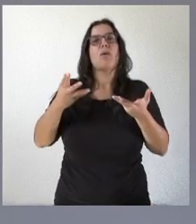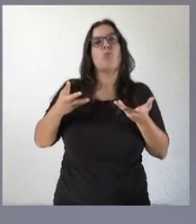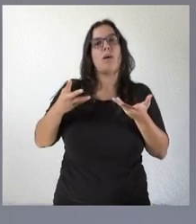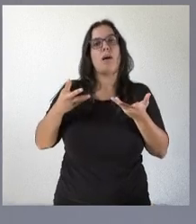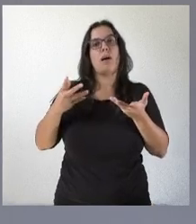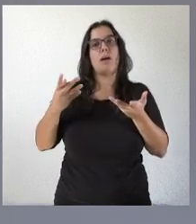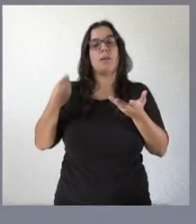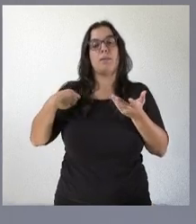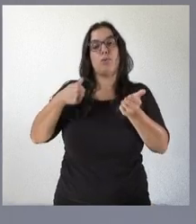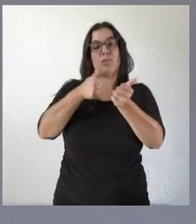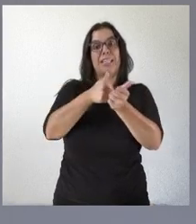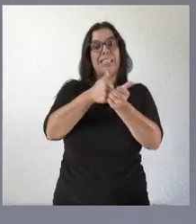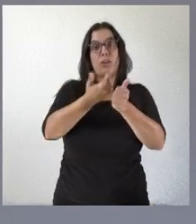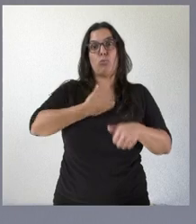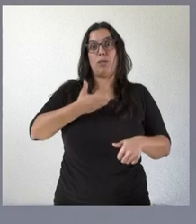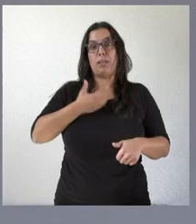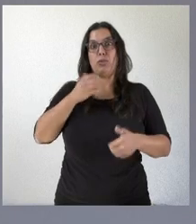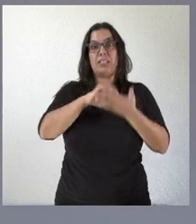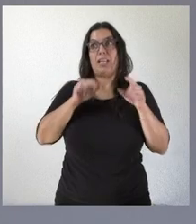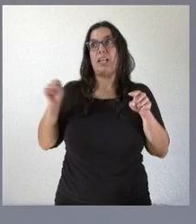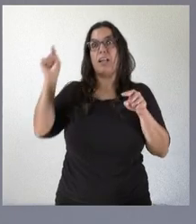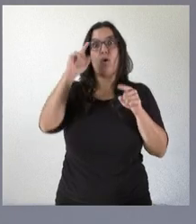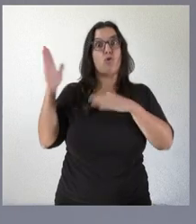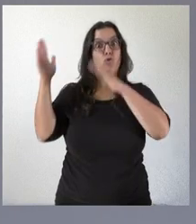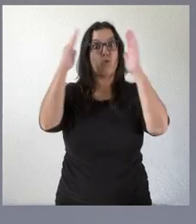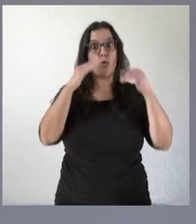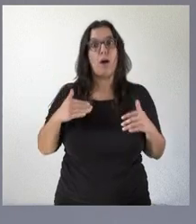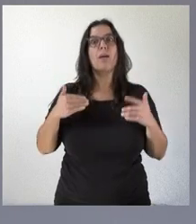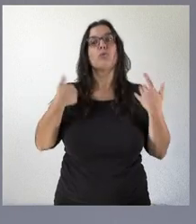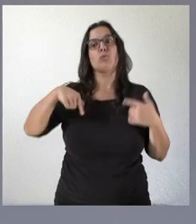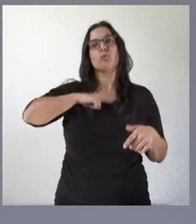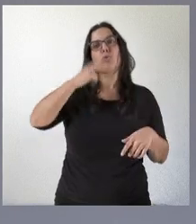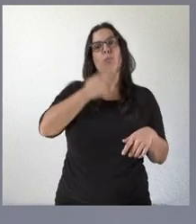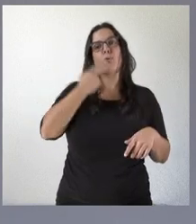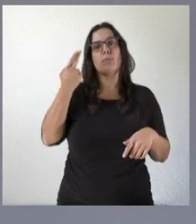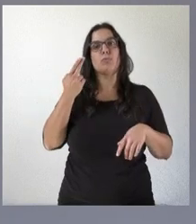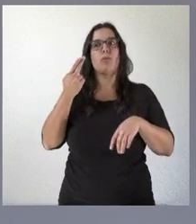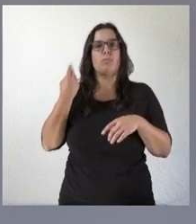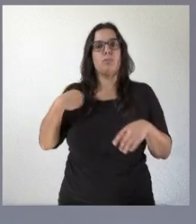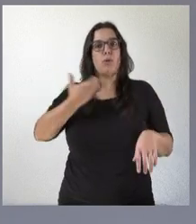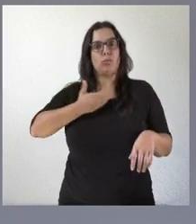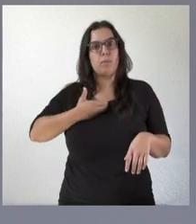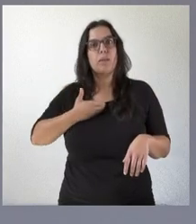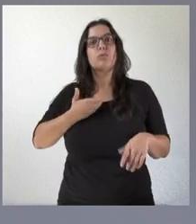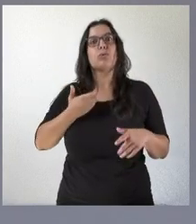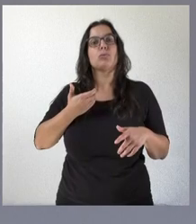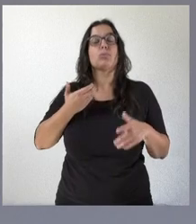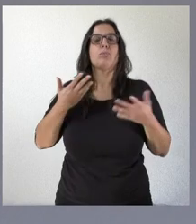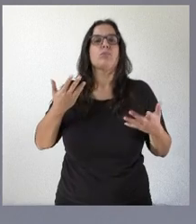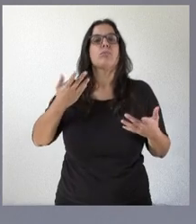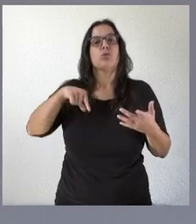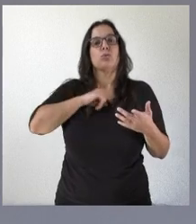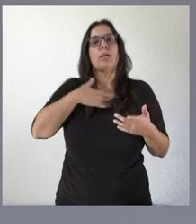secretarios en los ayuntamientos de Castilla y León, con un compromiso que tenemos con las corporaciones locales y con el mundo local de nuestra comunidad autónoma. Por tanto,